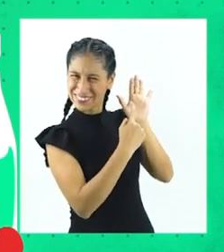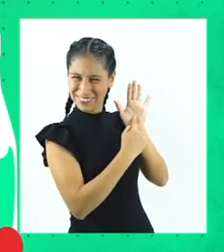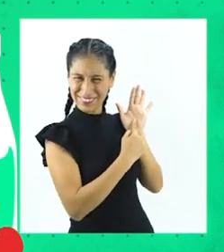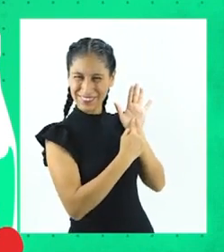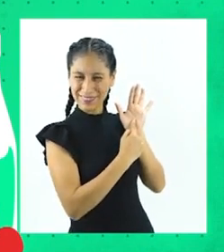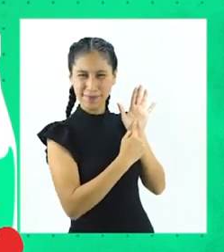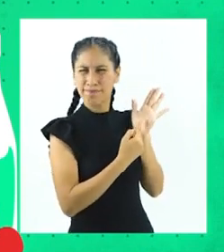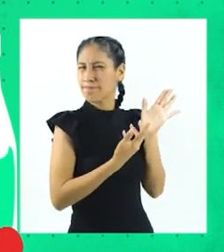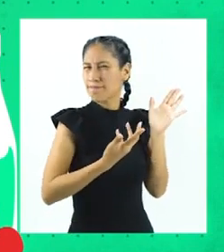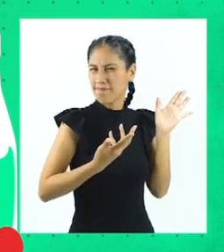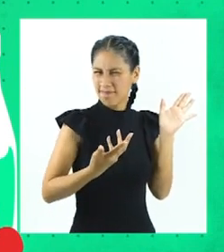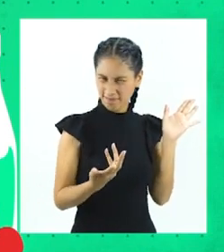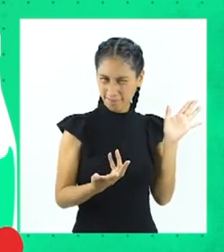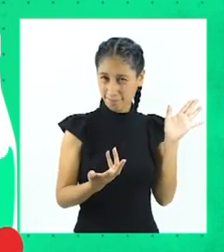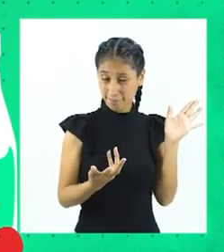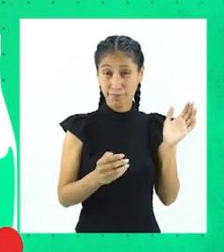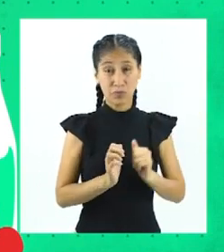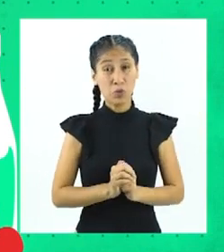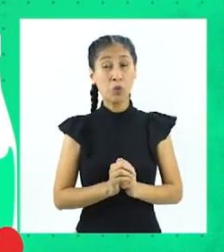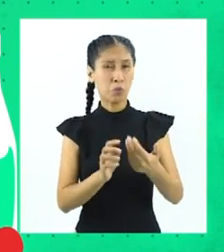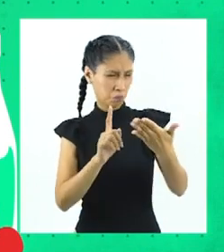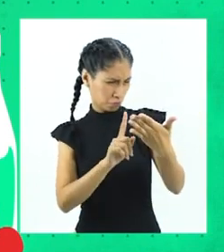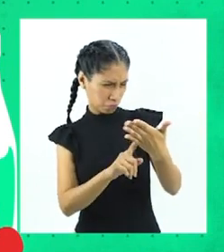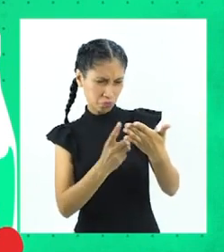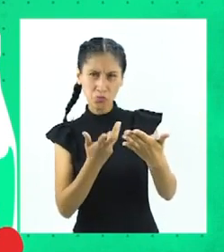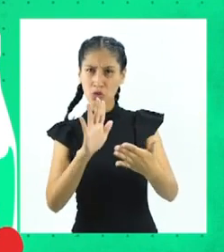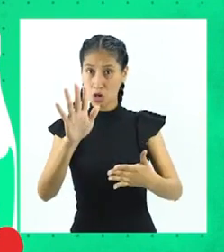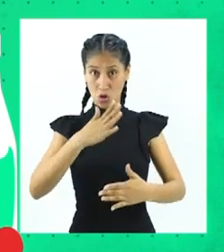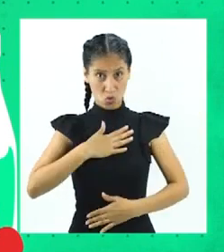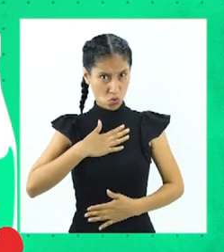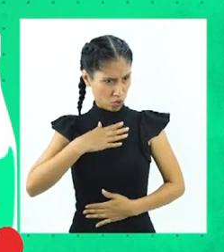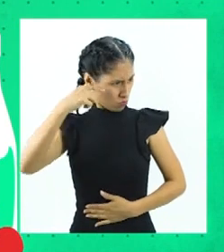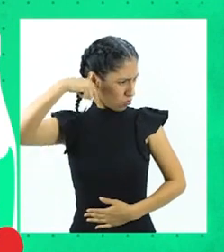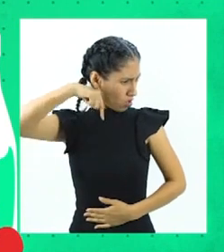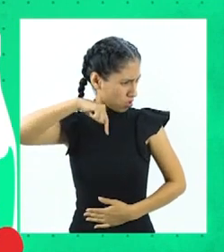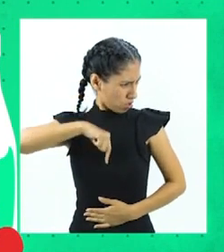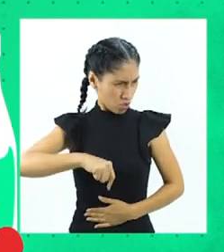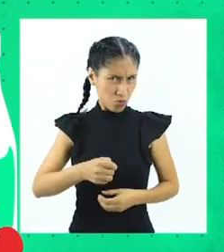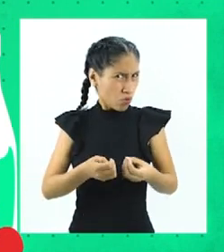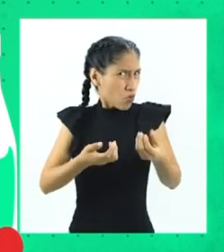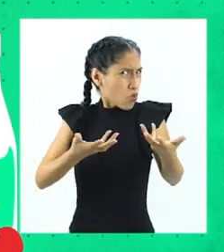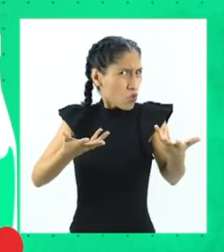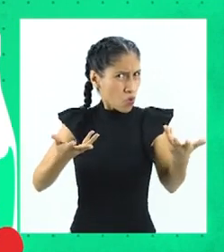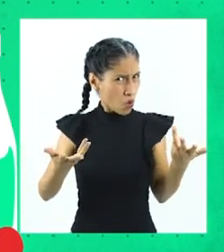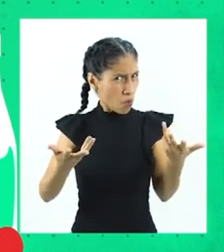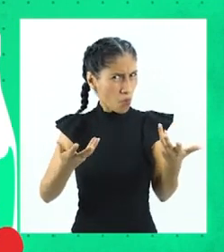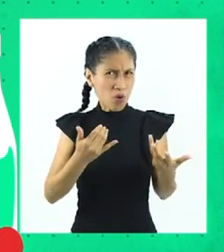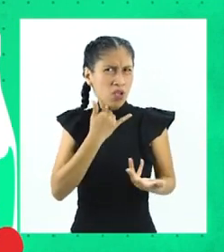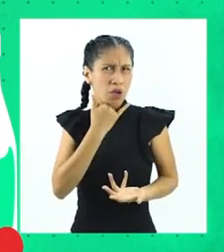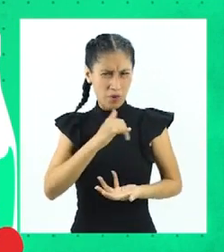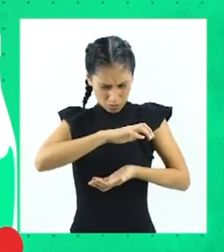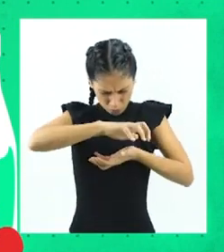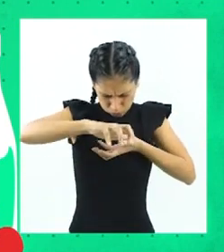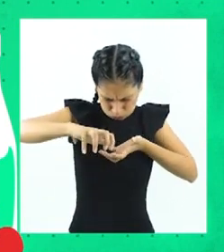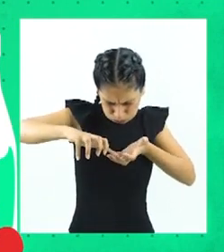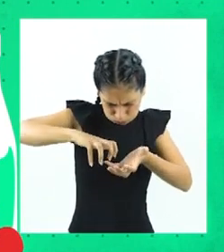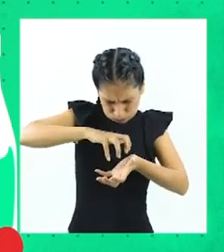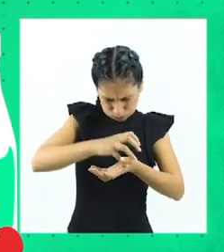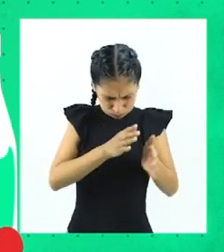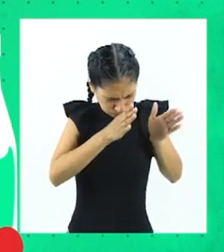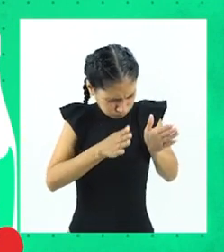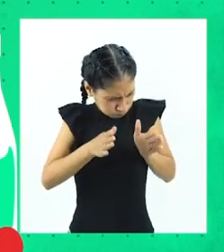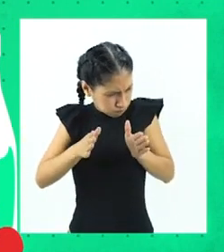funciones vitales. Son las reacciones bioquímicas que ocurren en el ser vivo para que se cumpla todas sus